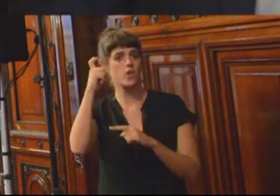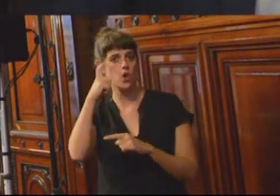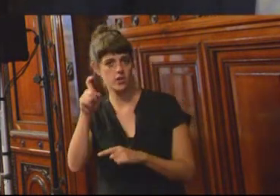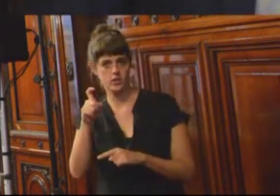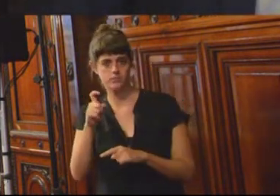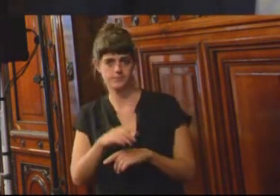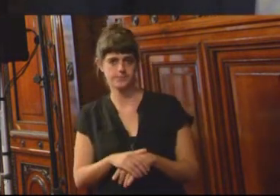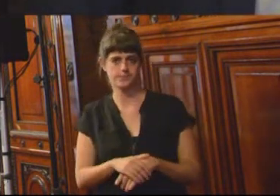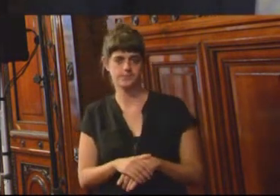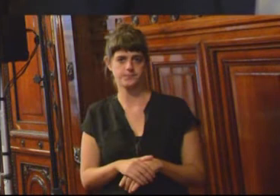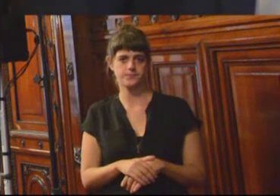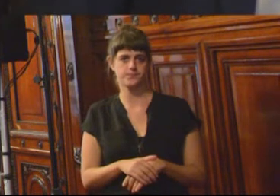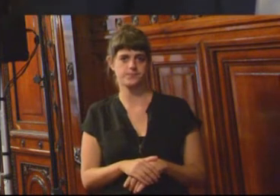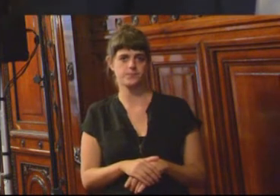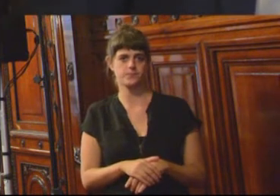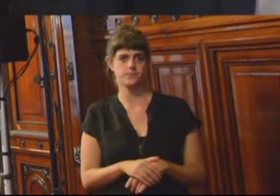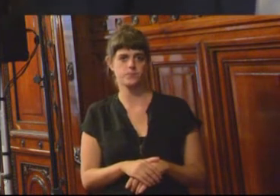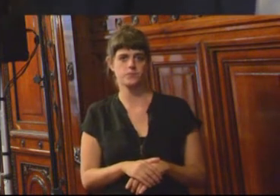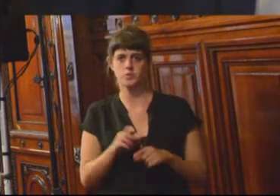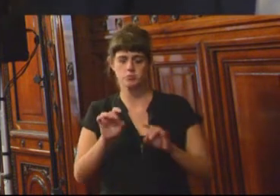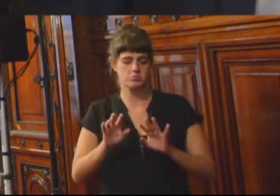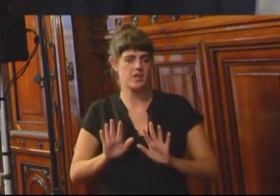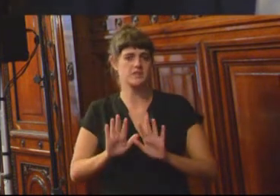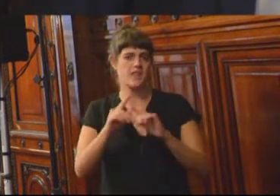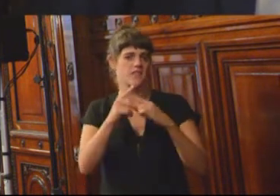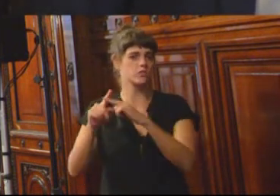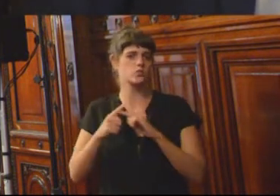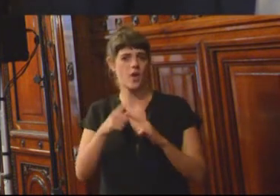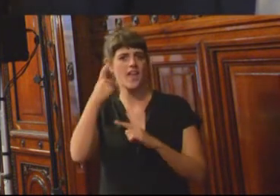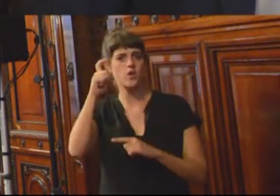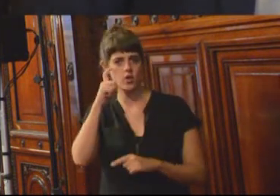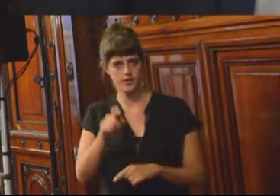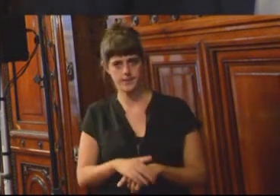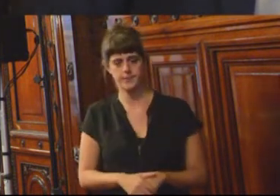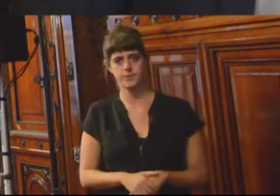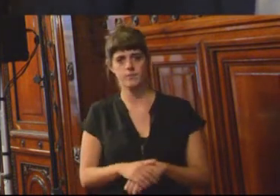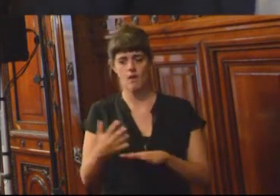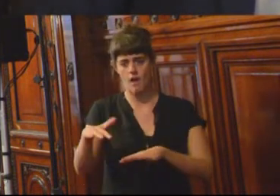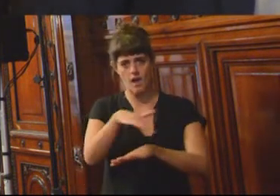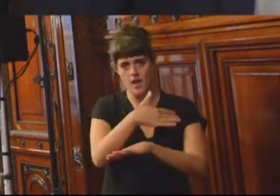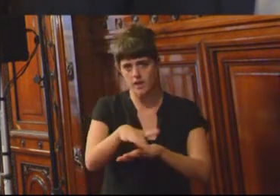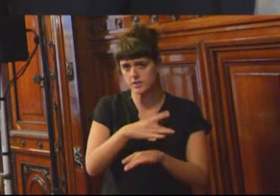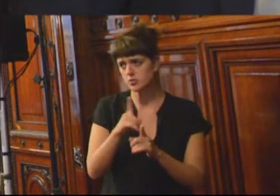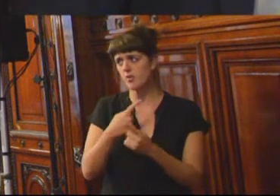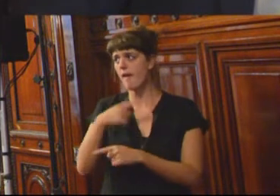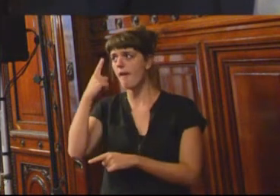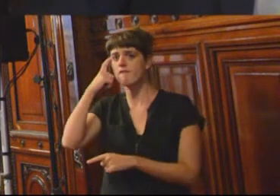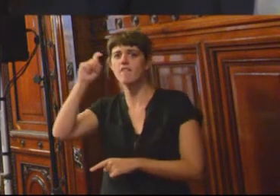ambiente posible. En un ambiente constructivo. No es otra cosa. La calle es un invento de estas sociedades. Tenemos que hacernos cargo.